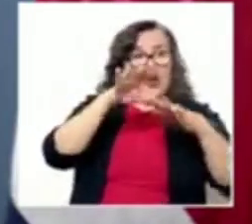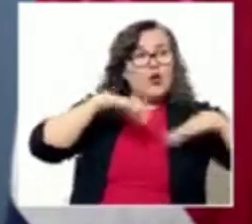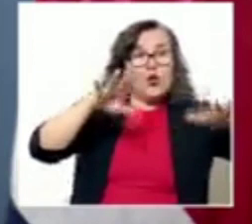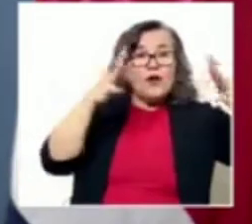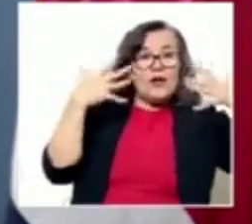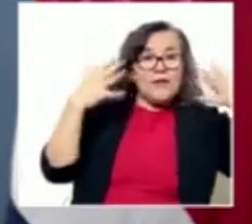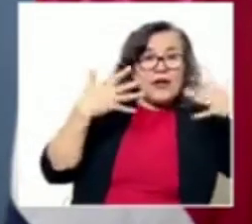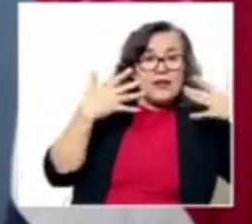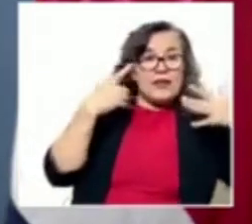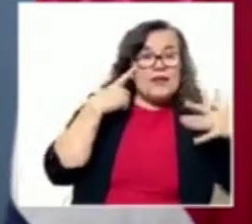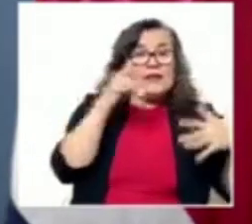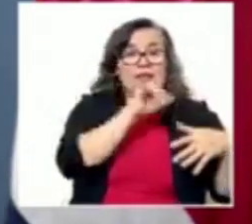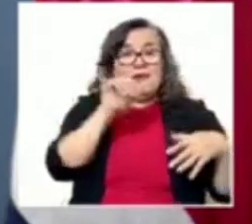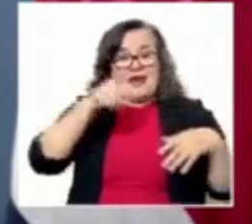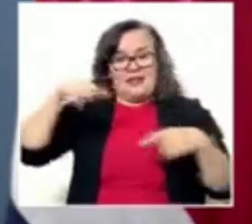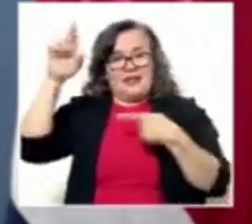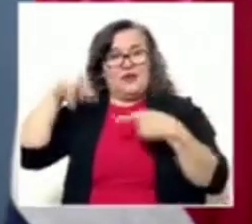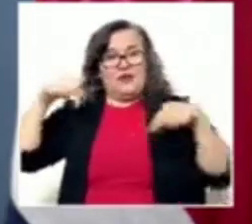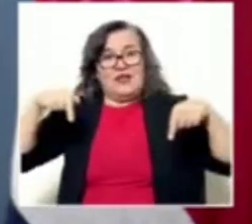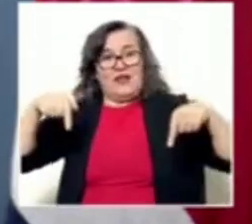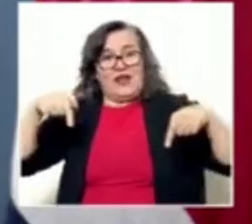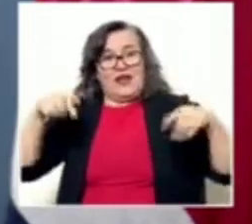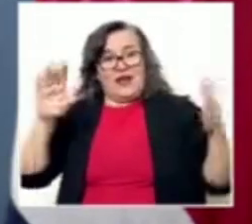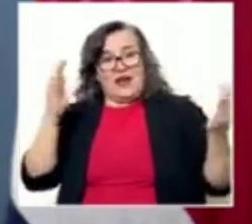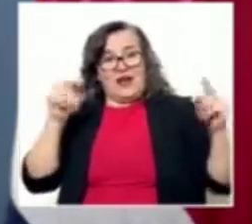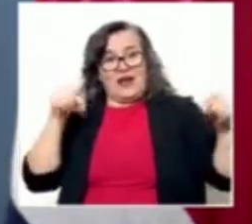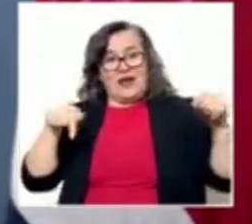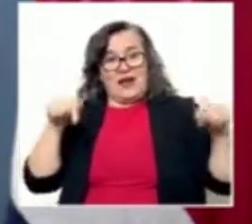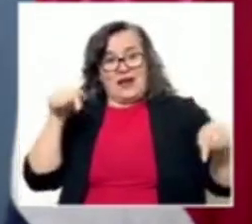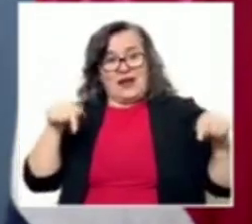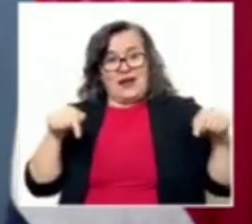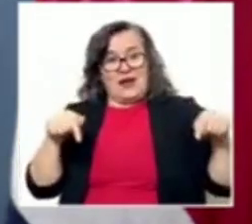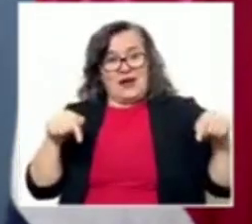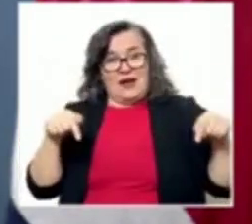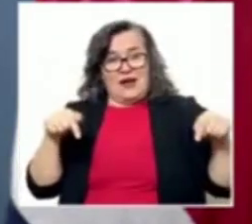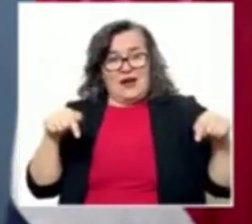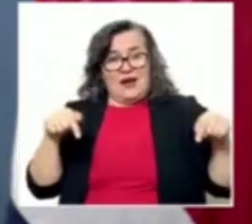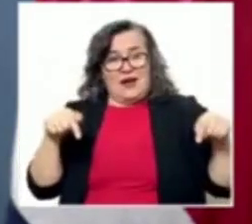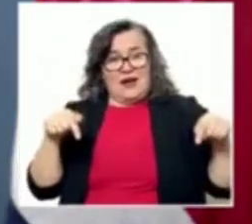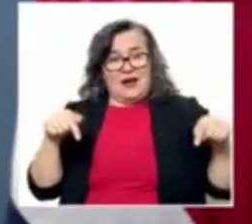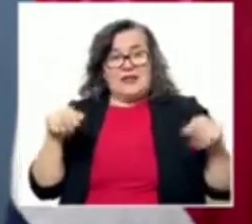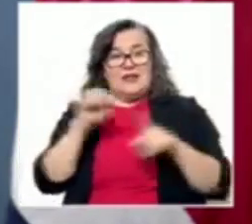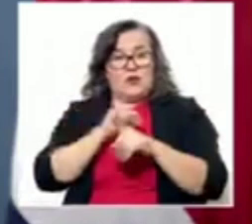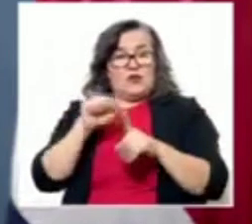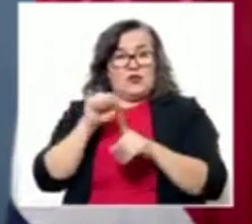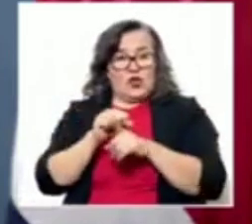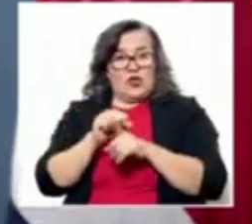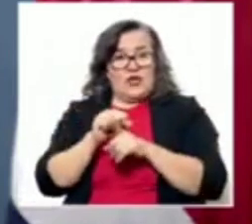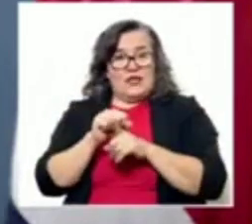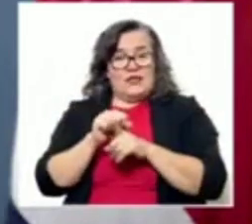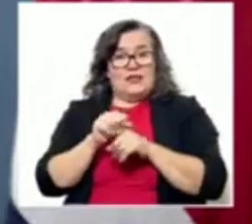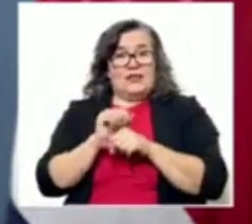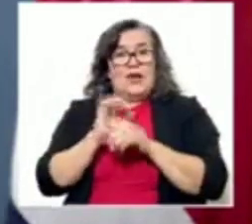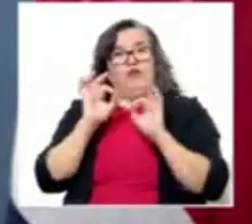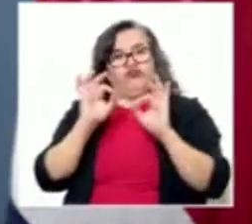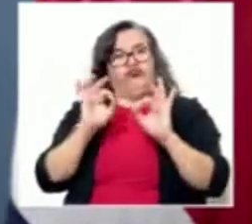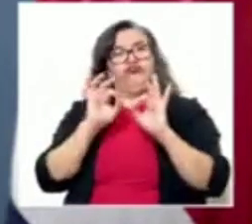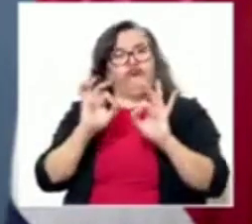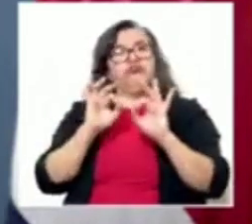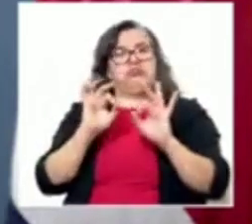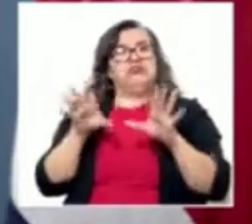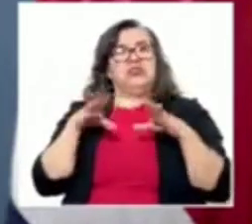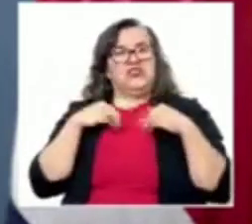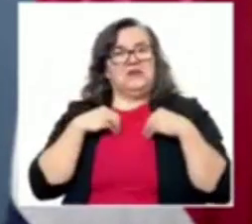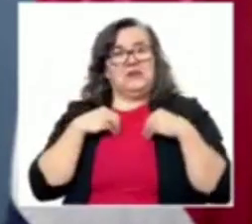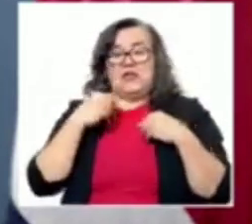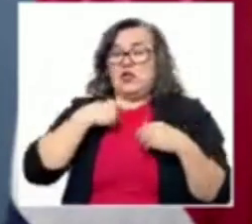similares, en un país con condiciones agroclimáticas similares. Si yo